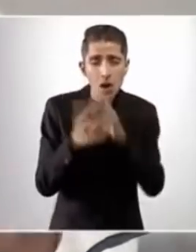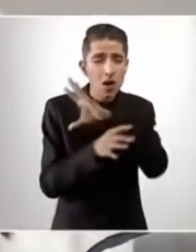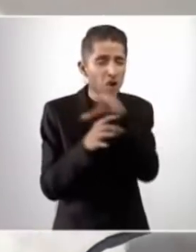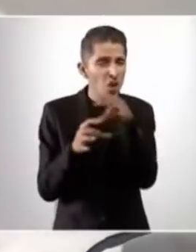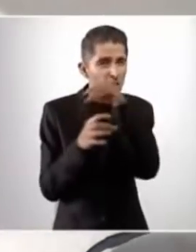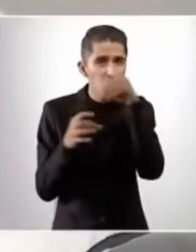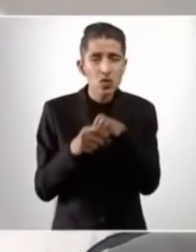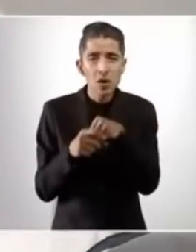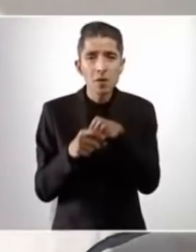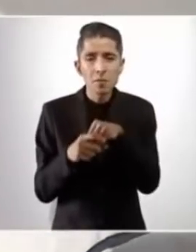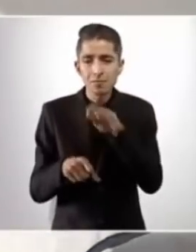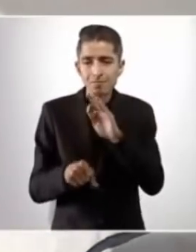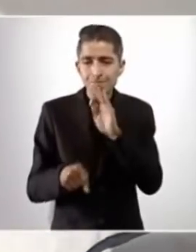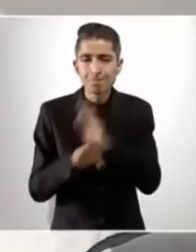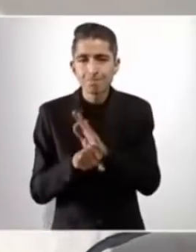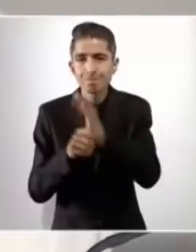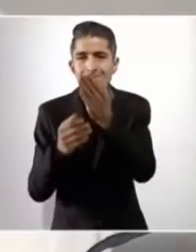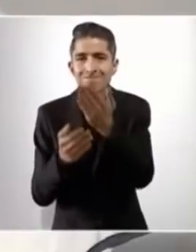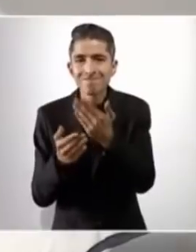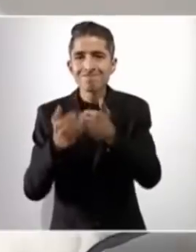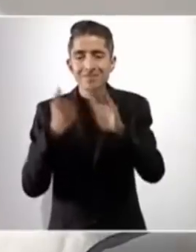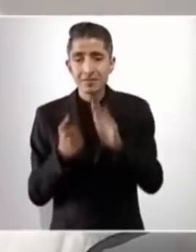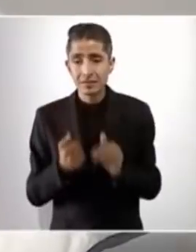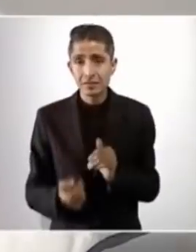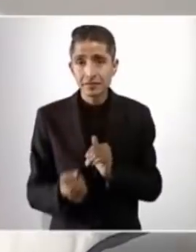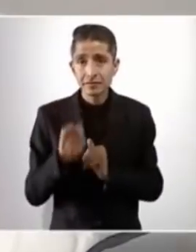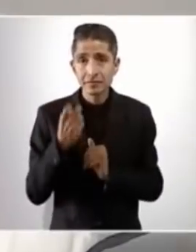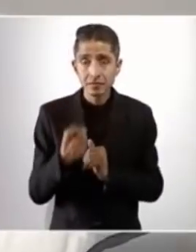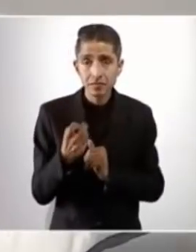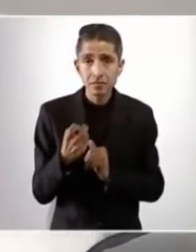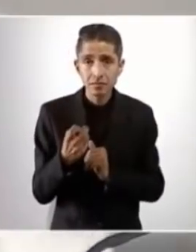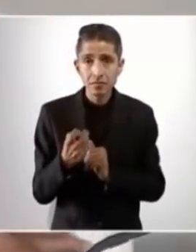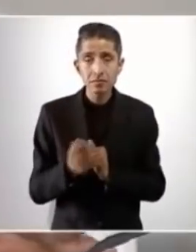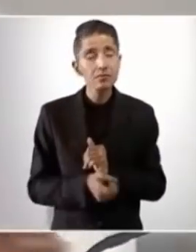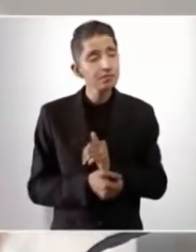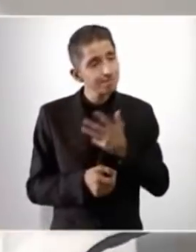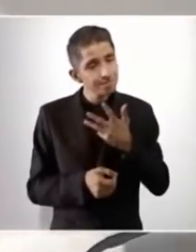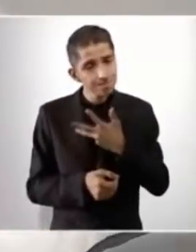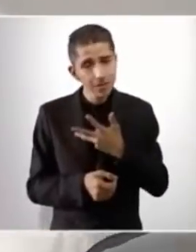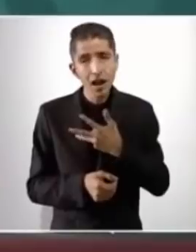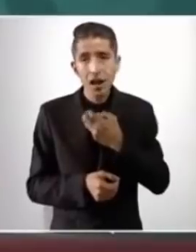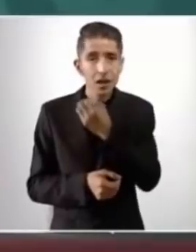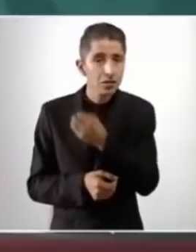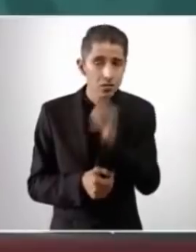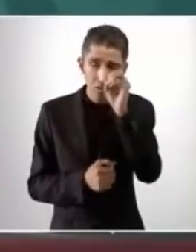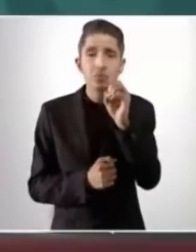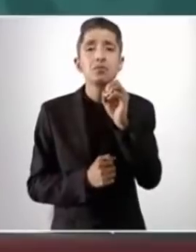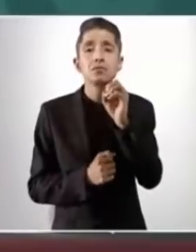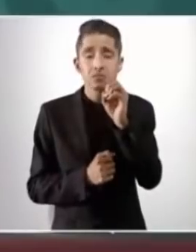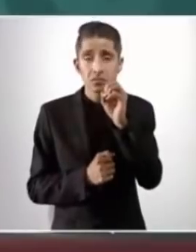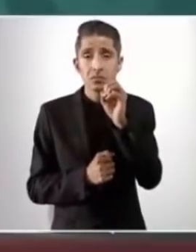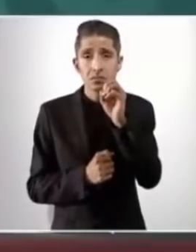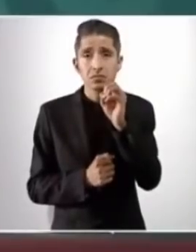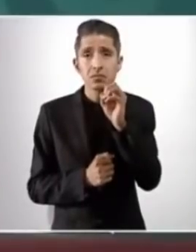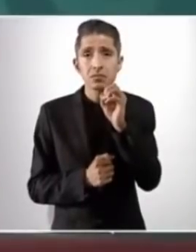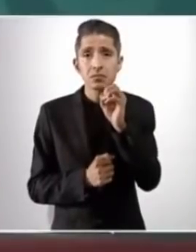acciones de bienestar, que tienen que llegar a